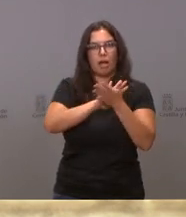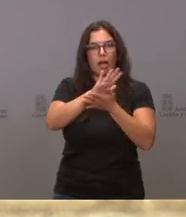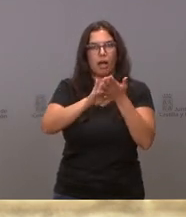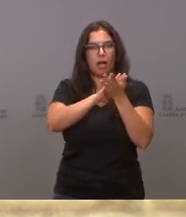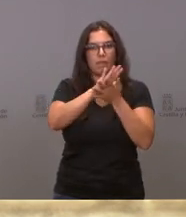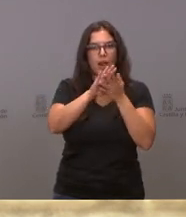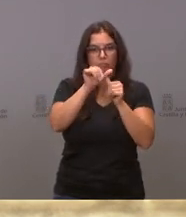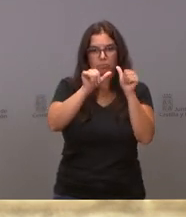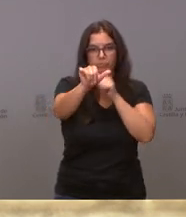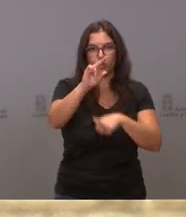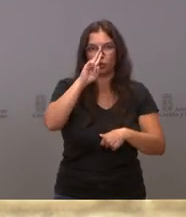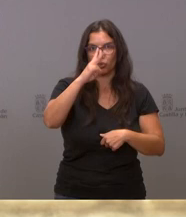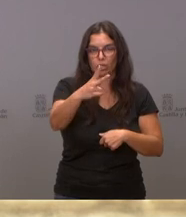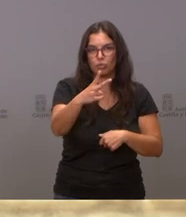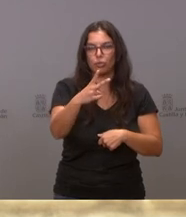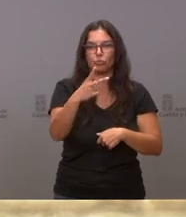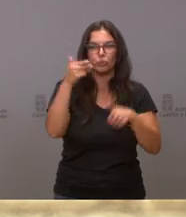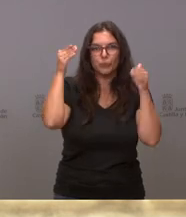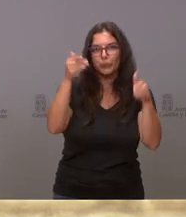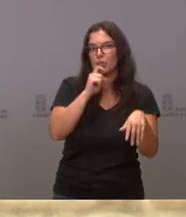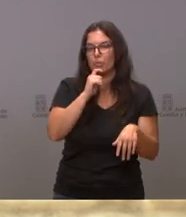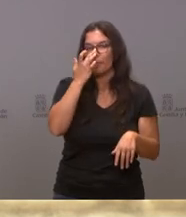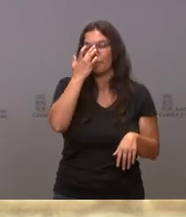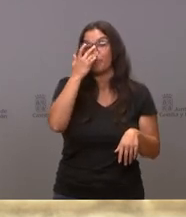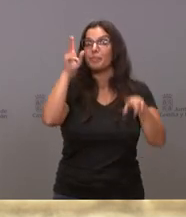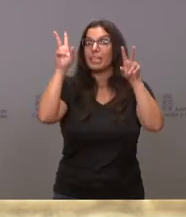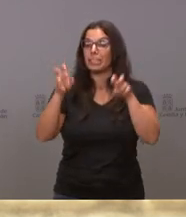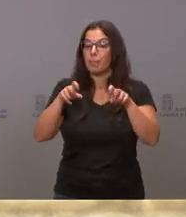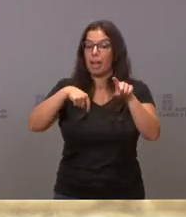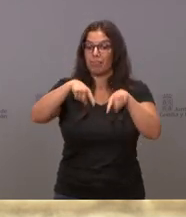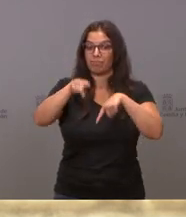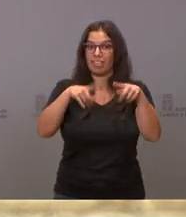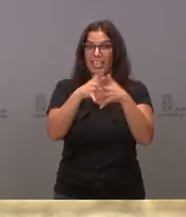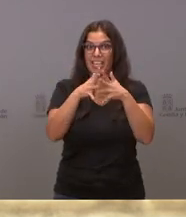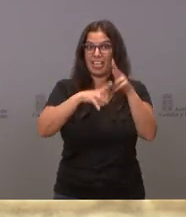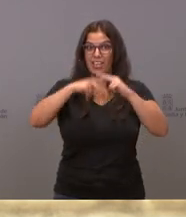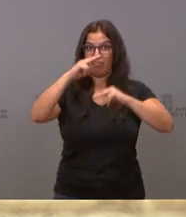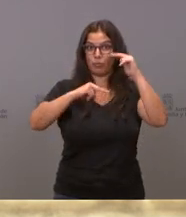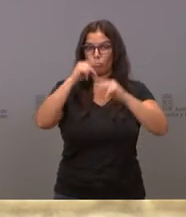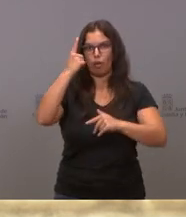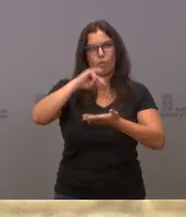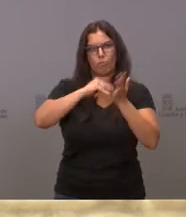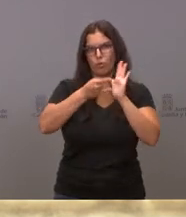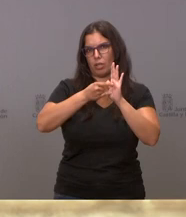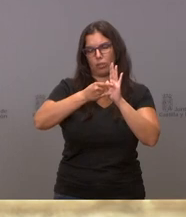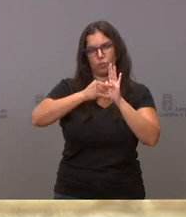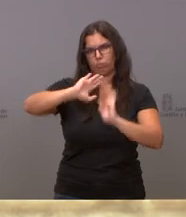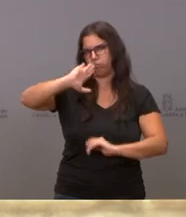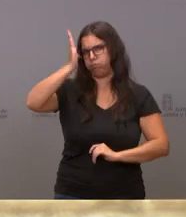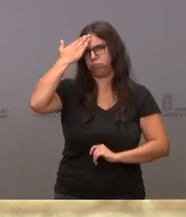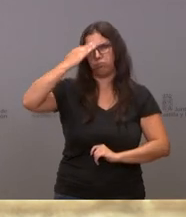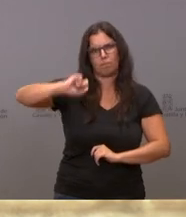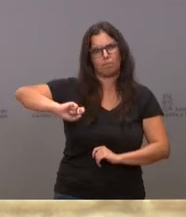años de mandato. Y respecto de las infraestructuras, hay un proyecto que sobresale por encima de todos.